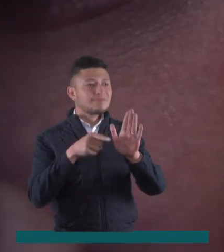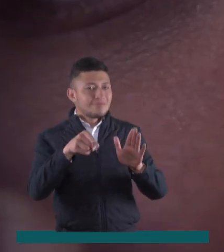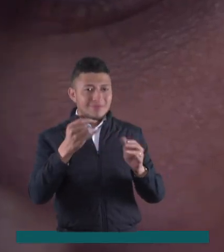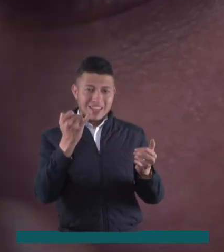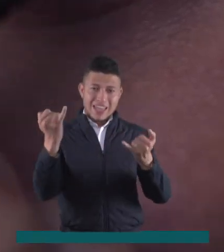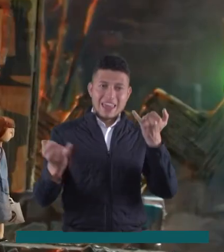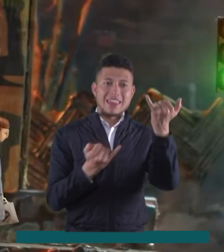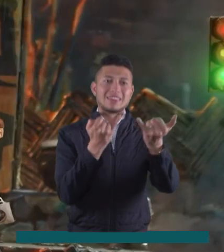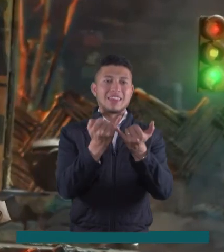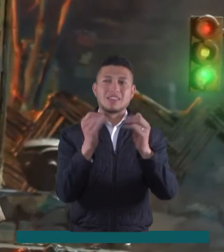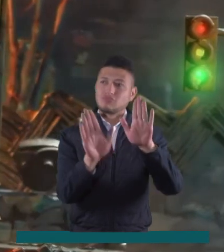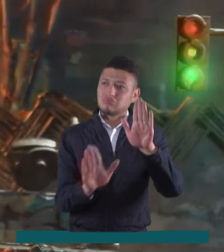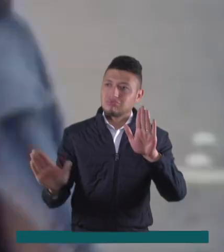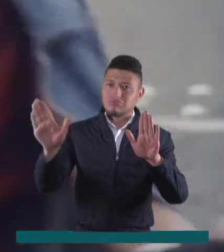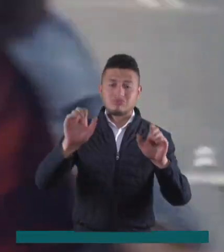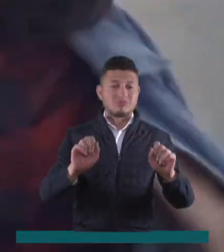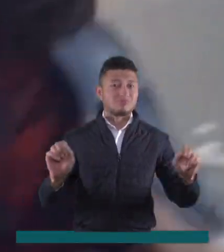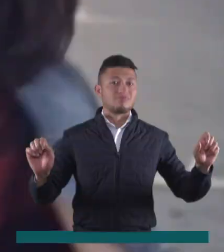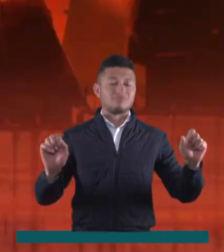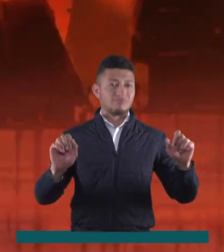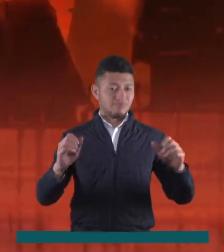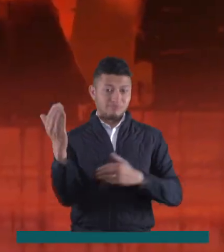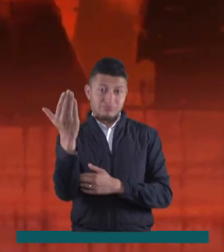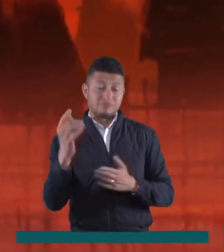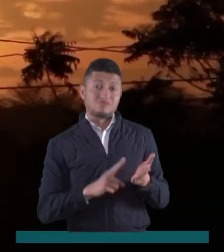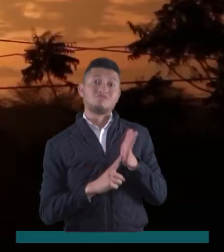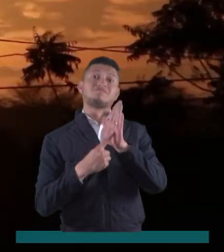regionales contadas desde la pantalla grande.